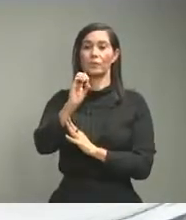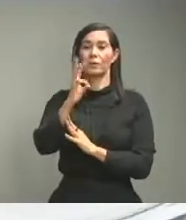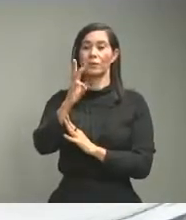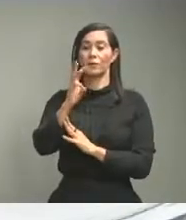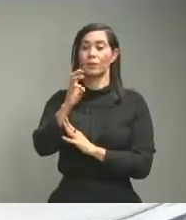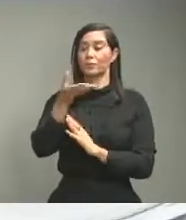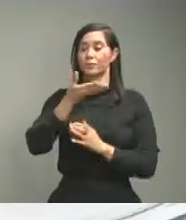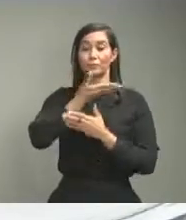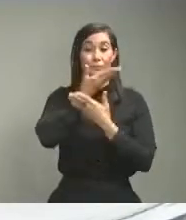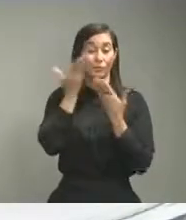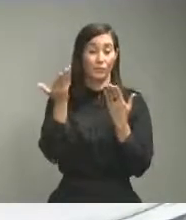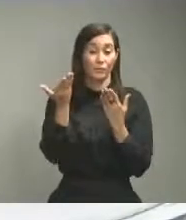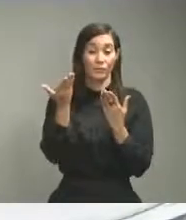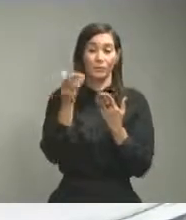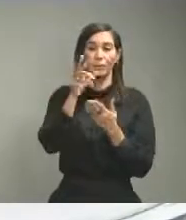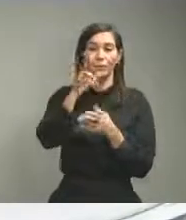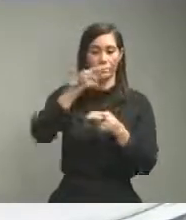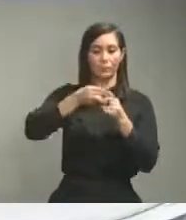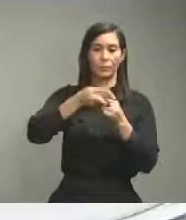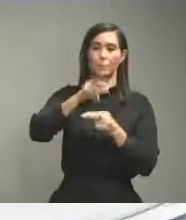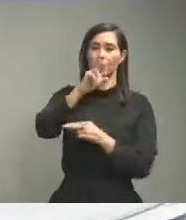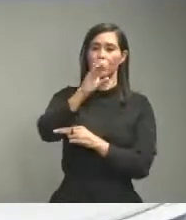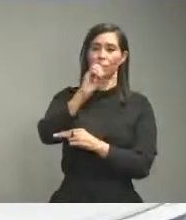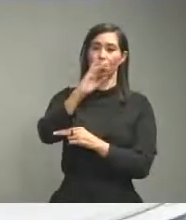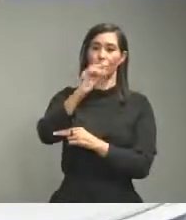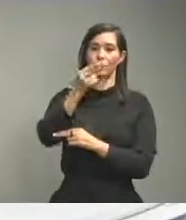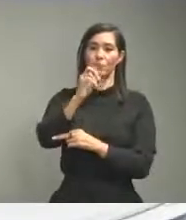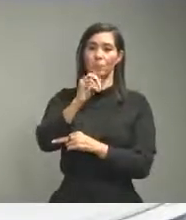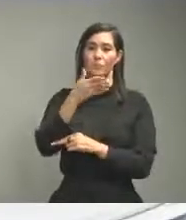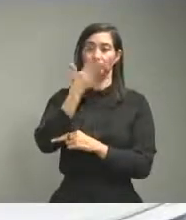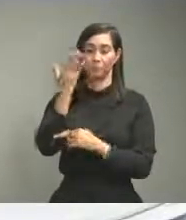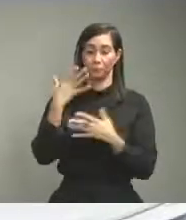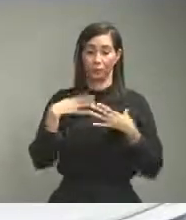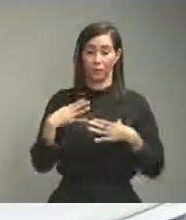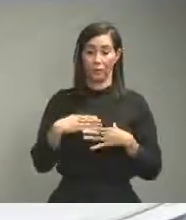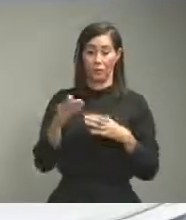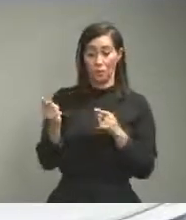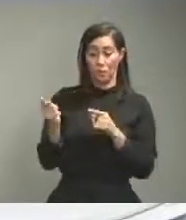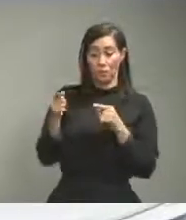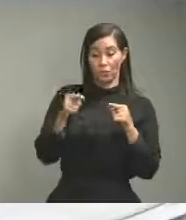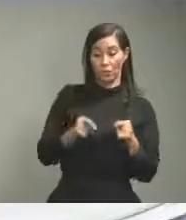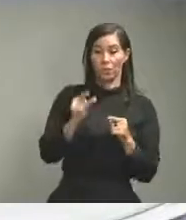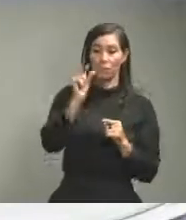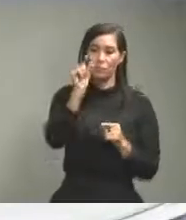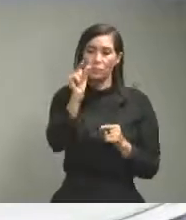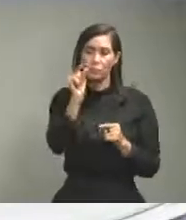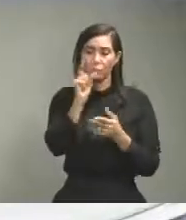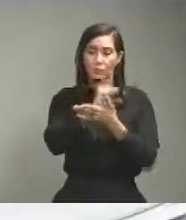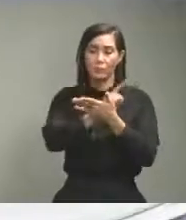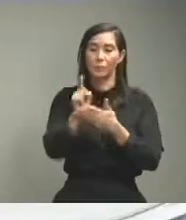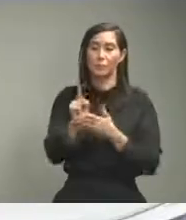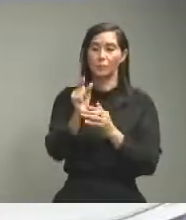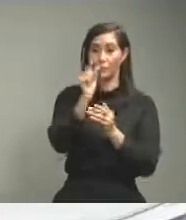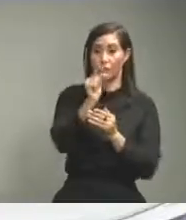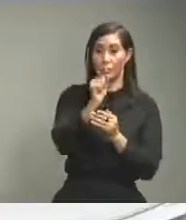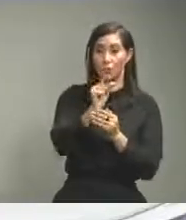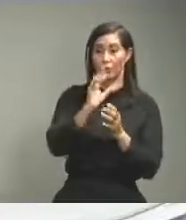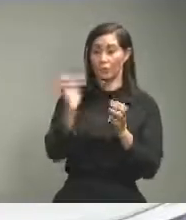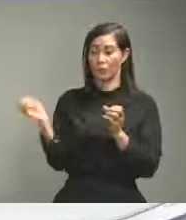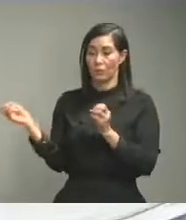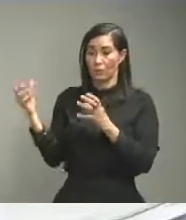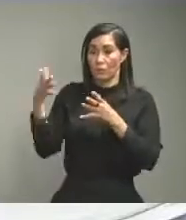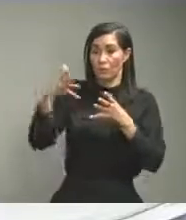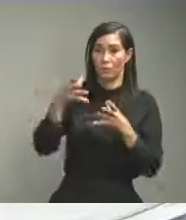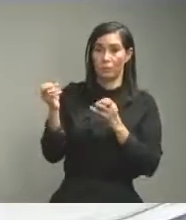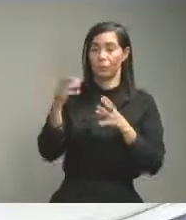estaba produciendo Roche y que aún cuando nos llegan nos van a llegar partiditas semanales para la realización de la